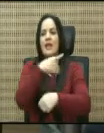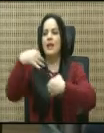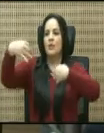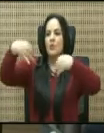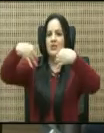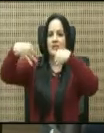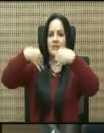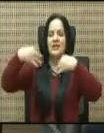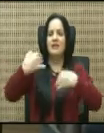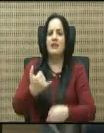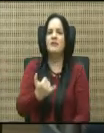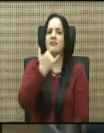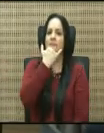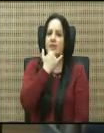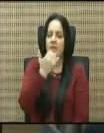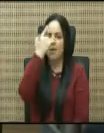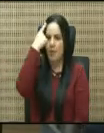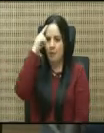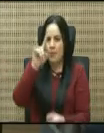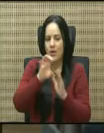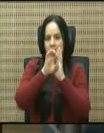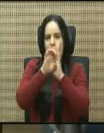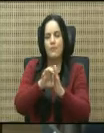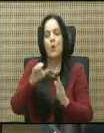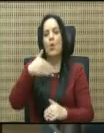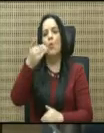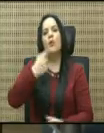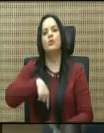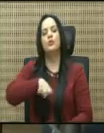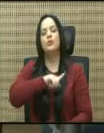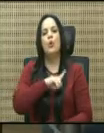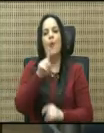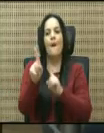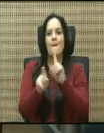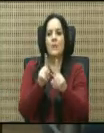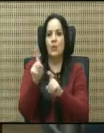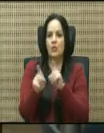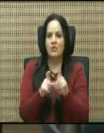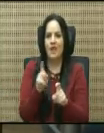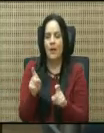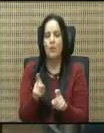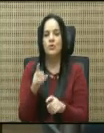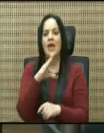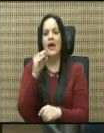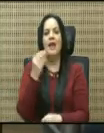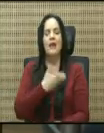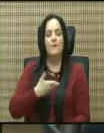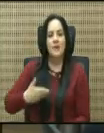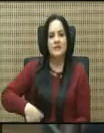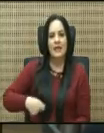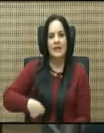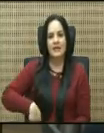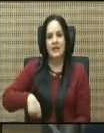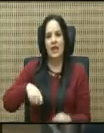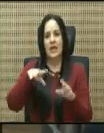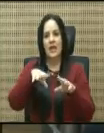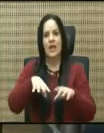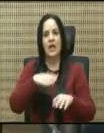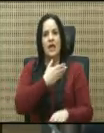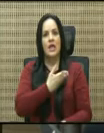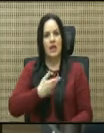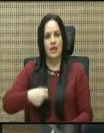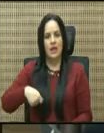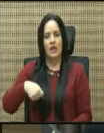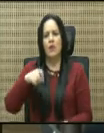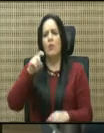pasando. Porque, por ejemplo, cuando nosotros le preguntamos a la Presidenta Ejecutiva que cuáles son los